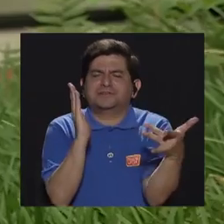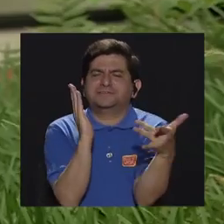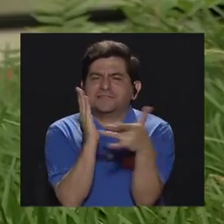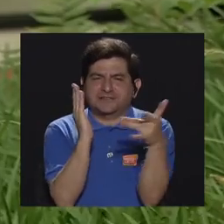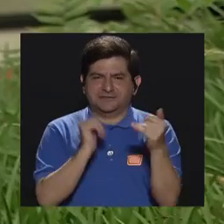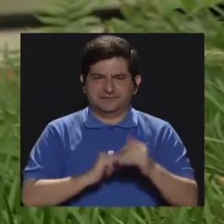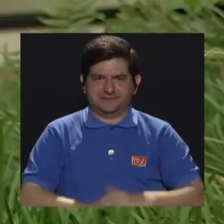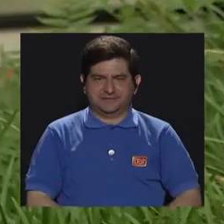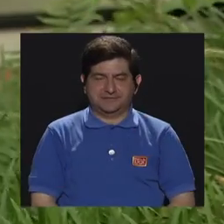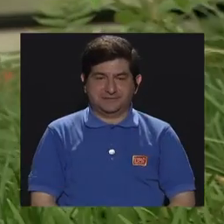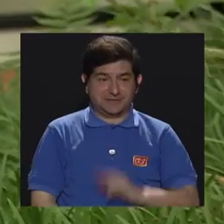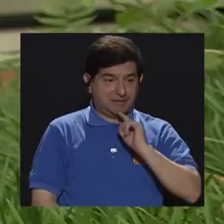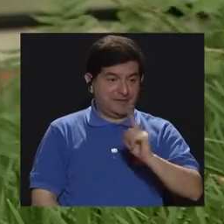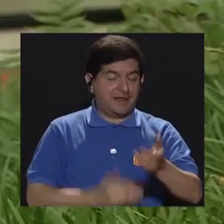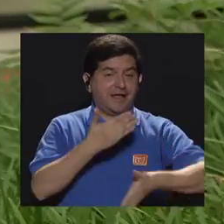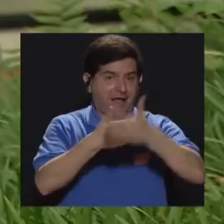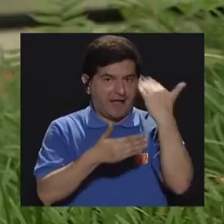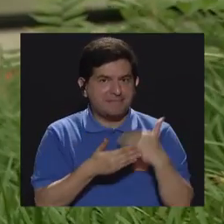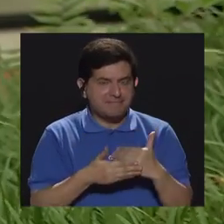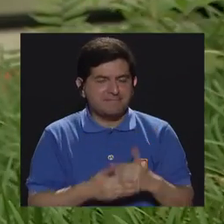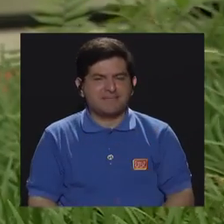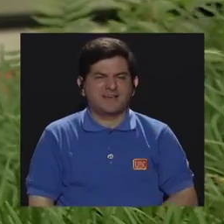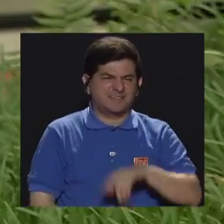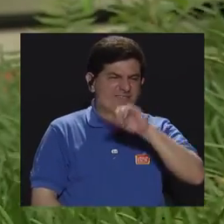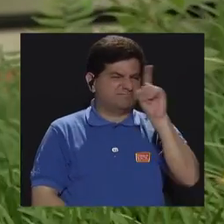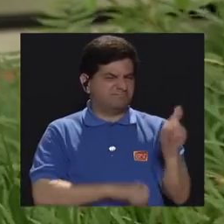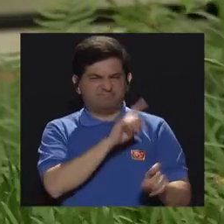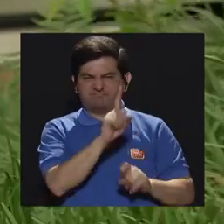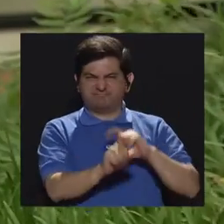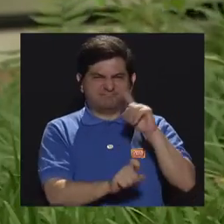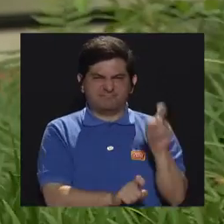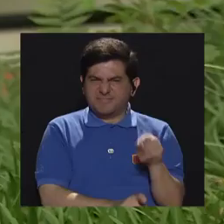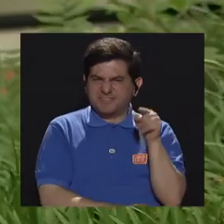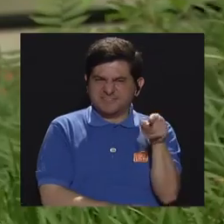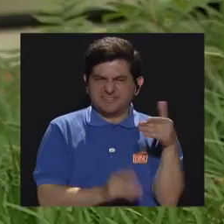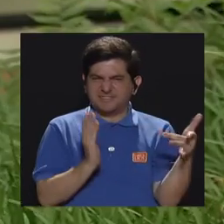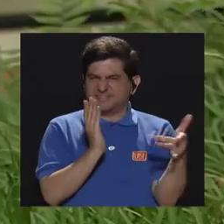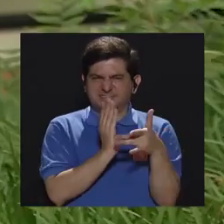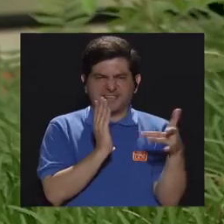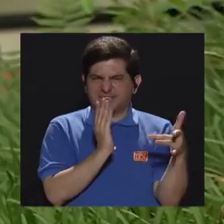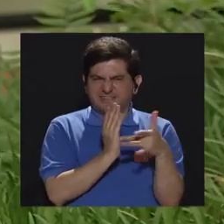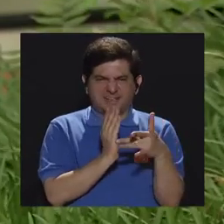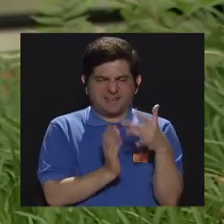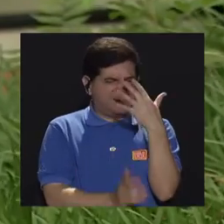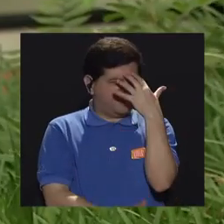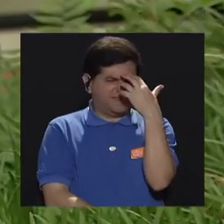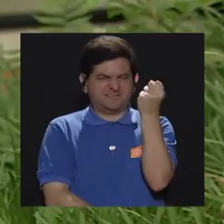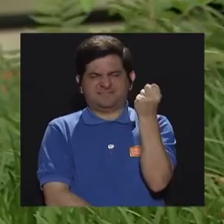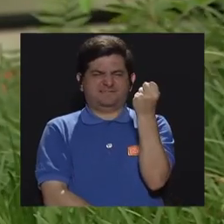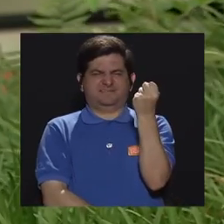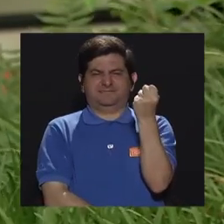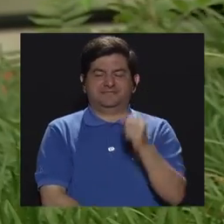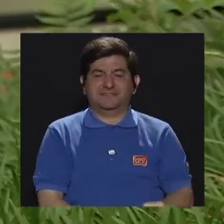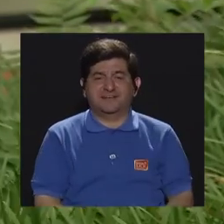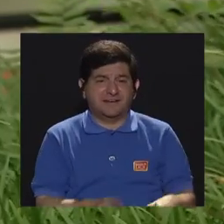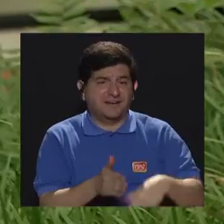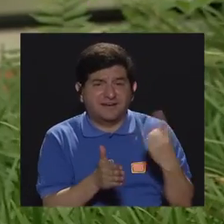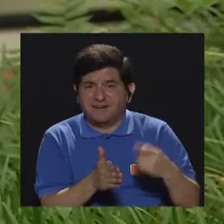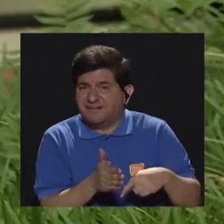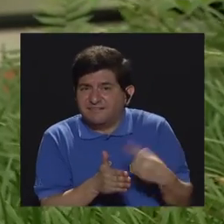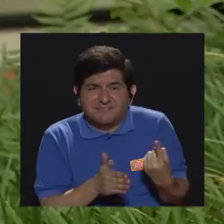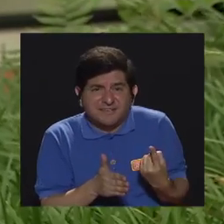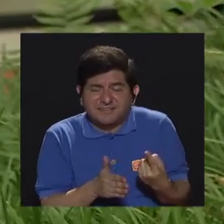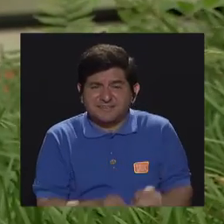Sí, las técnicas, como ya le dije anteriormente, el cuestionario es una de las técnicas que son muy memorísticas. Entonces, muchas veces no